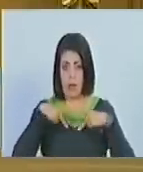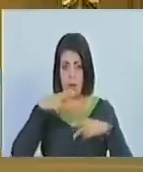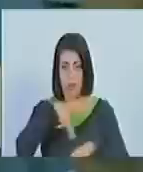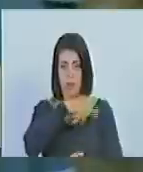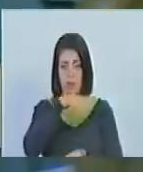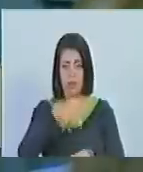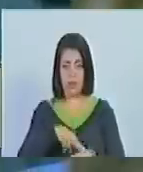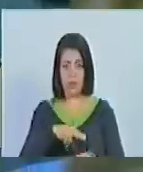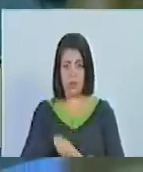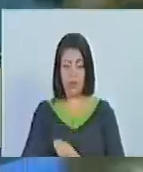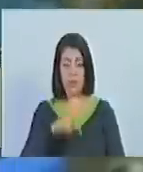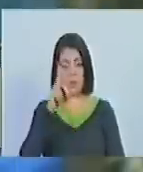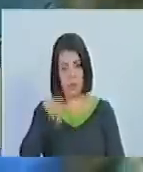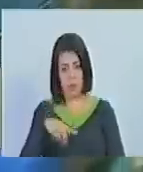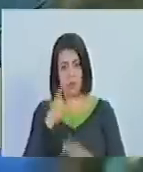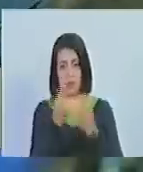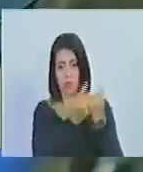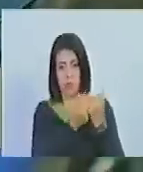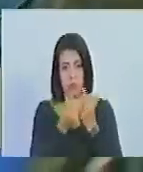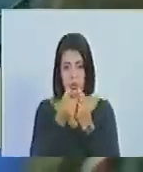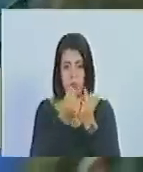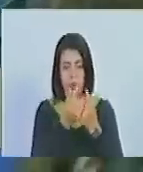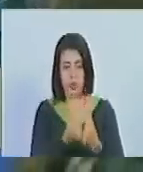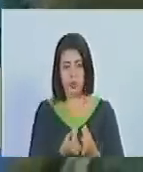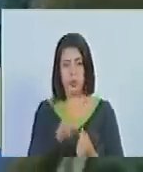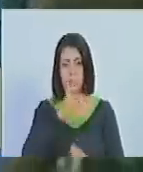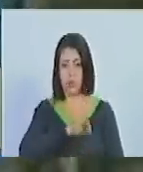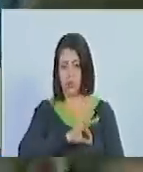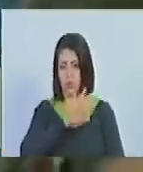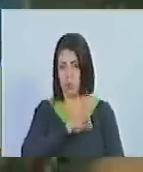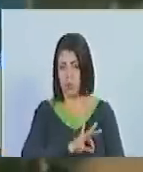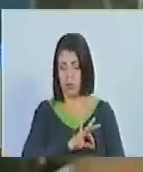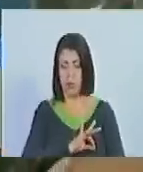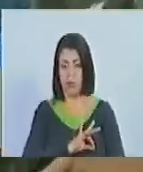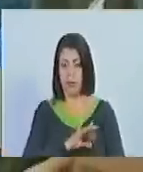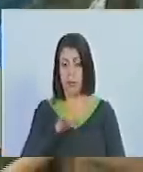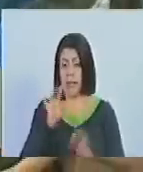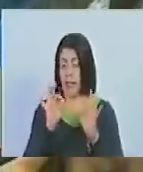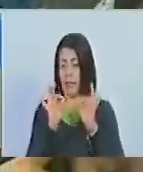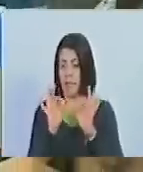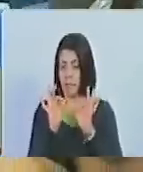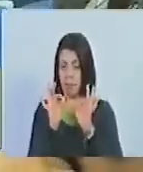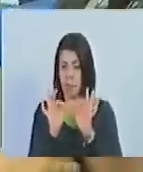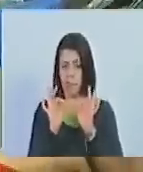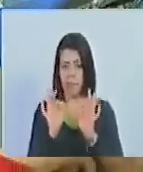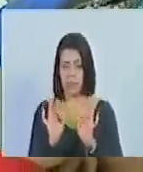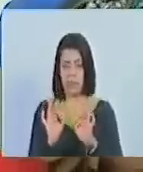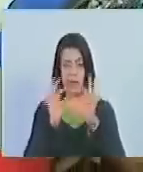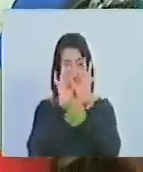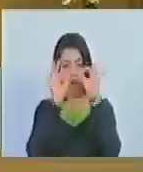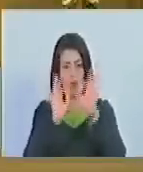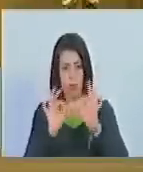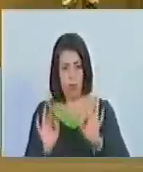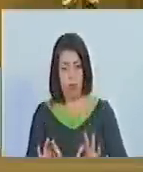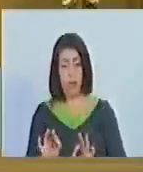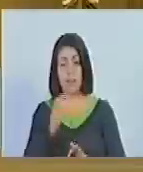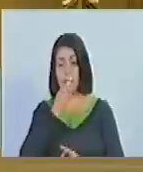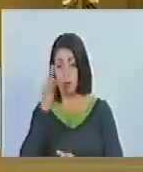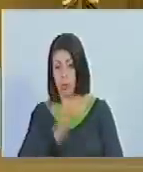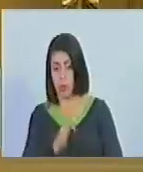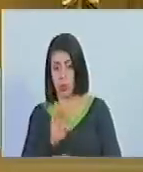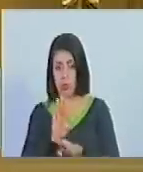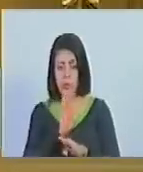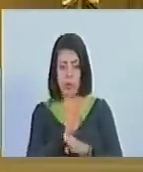tanto en lo económico como en lo social y en especial estratégico para la seguridad